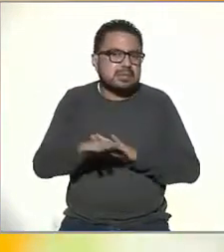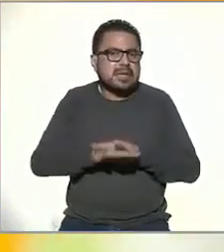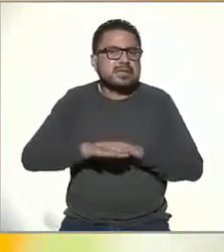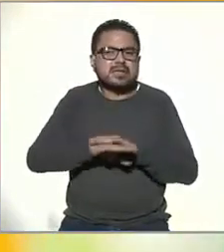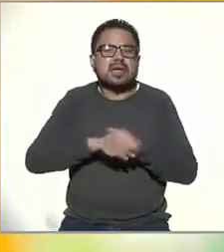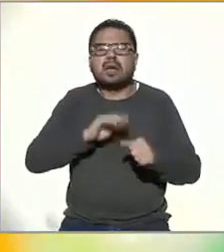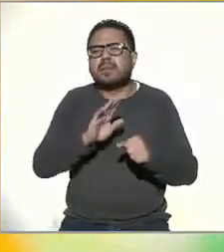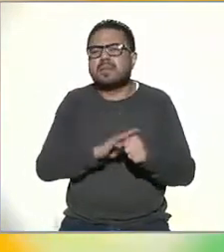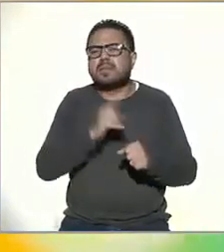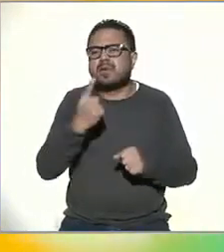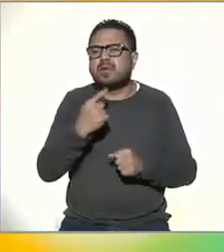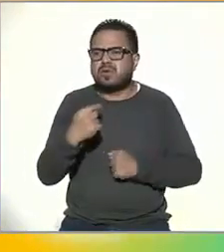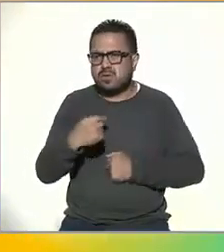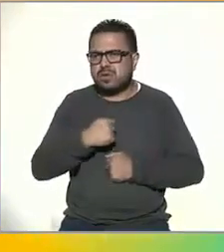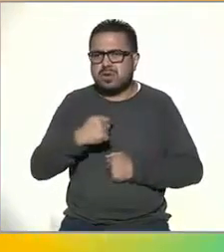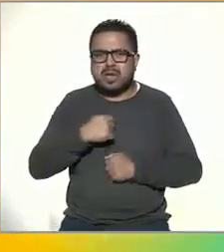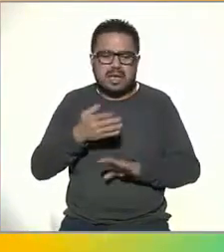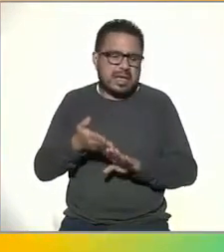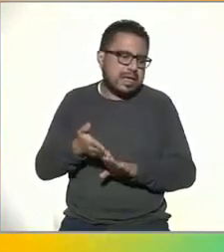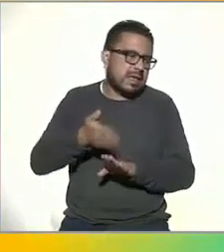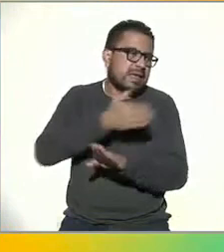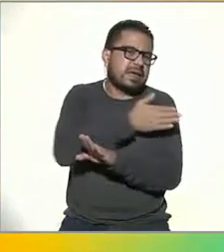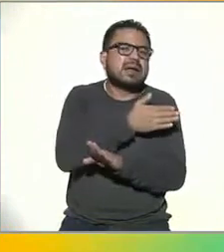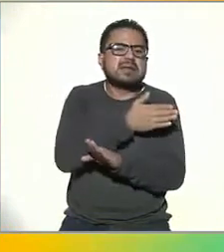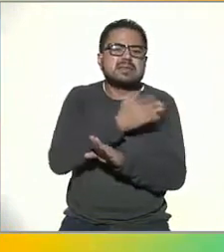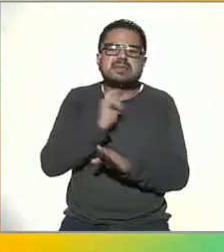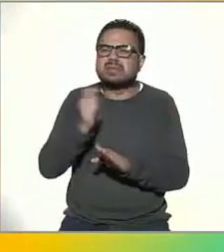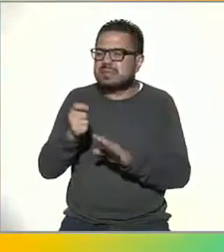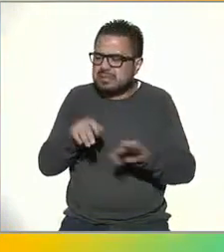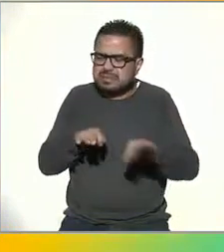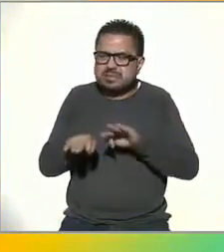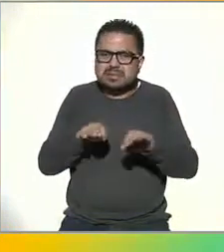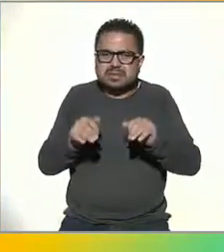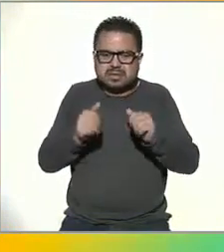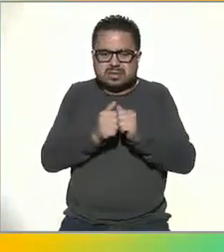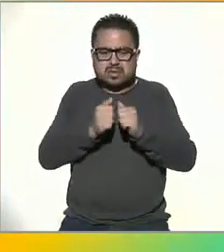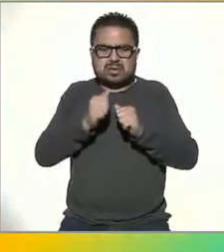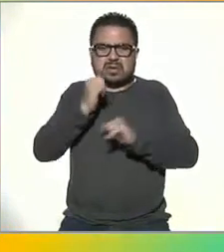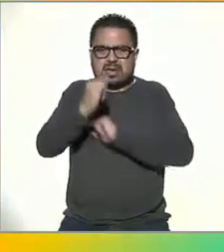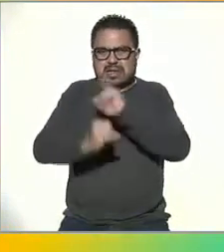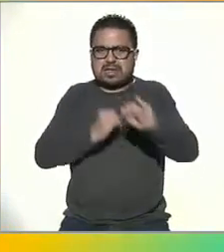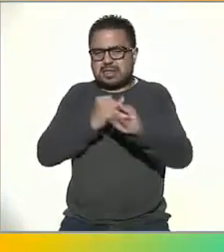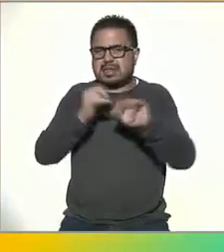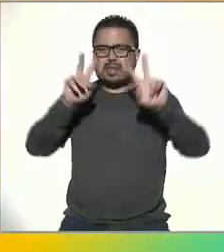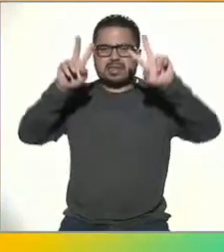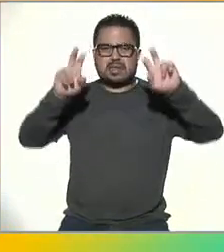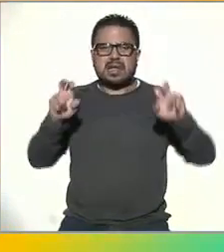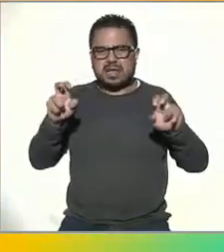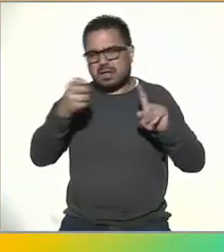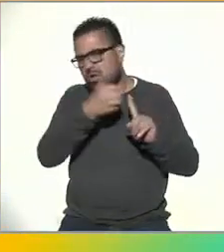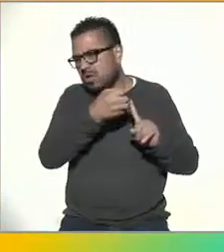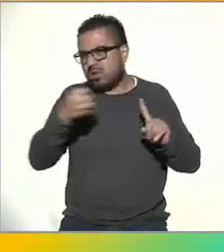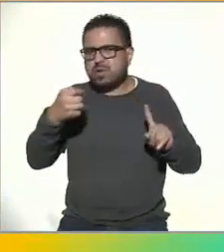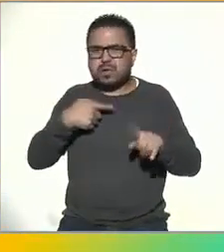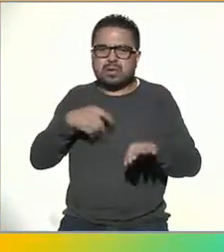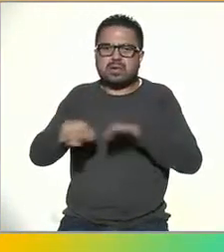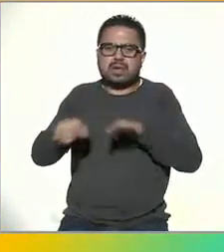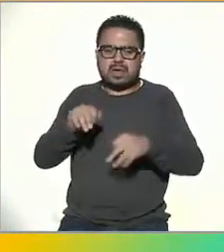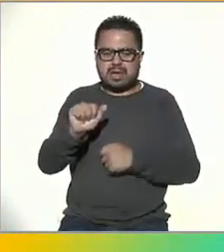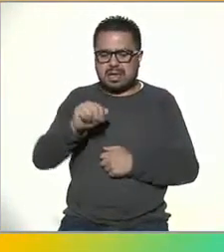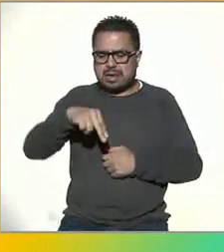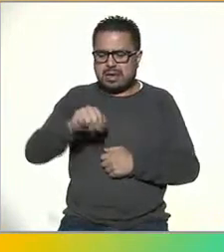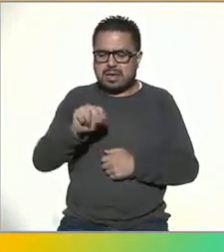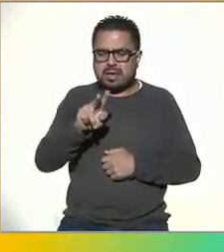porque yo antes me dedicaba a la logística internacional. Yo trabajaba en una naviera.